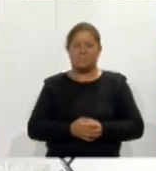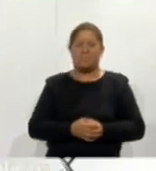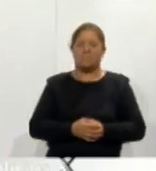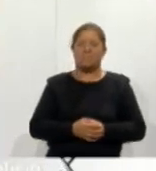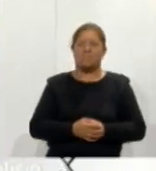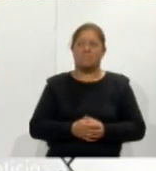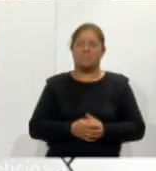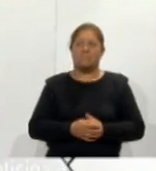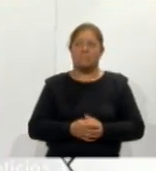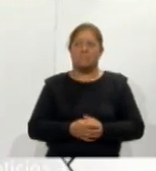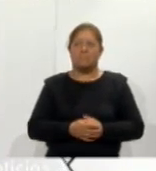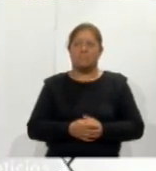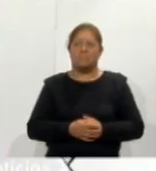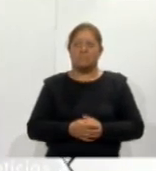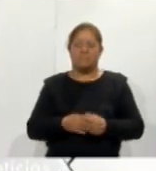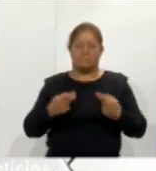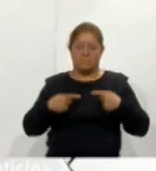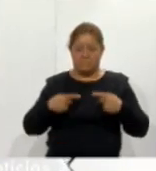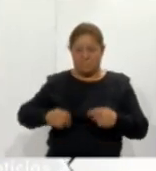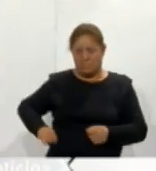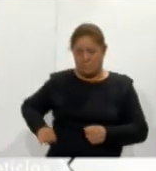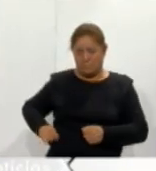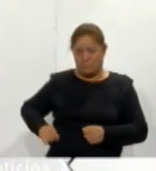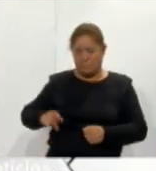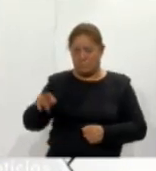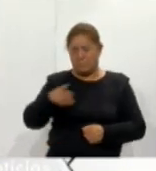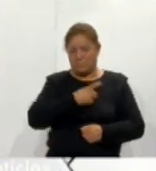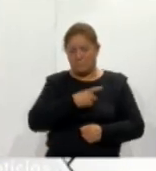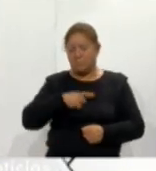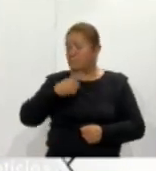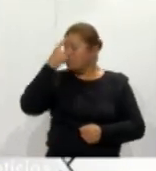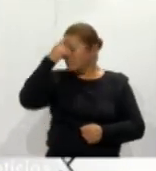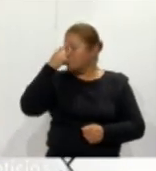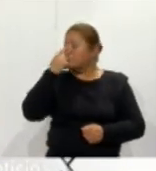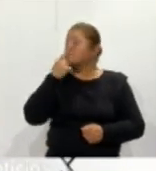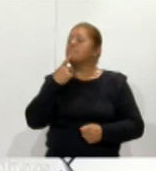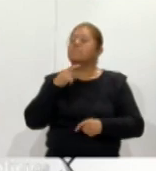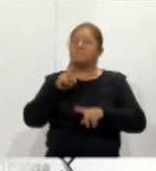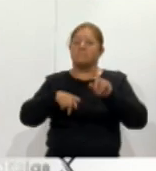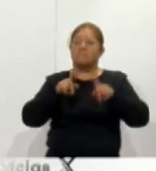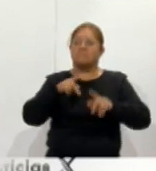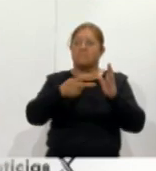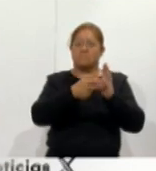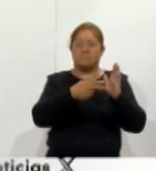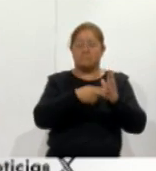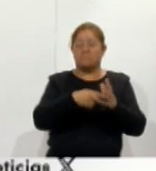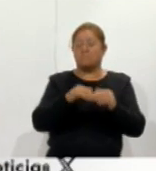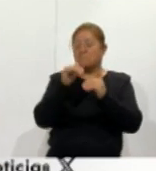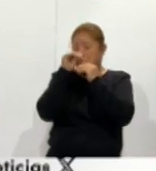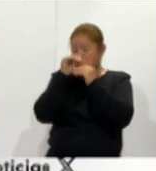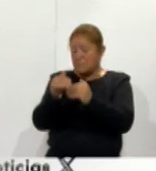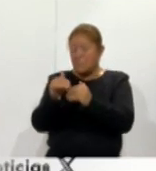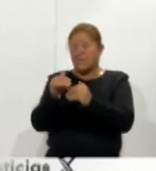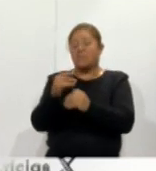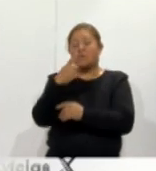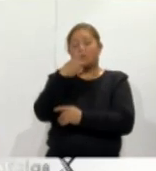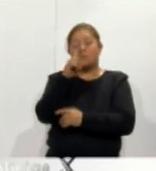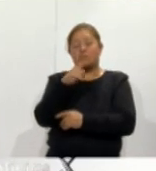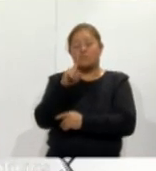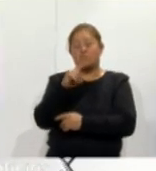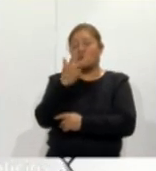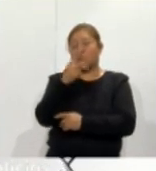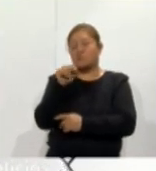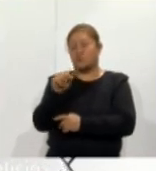desarrollo los interesados deben tener un perfil acorde a las áreas de ingeniería contar con un promedio mínimo de 8.5 y con